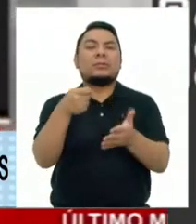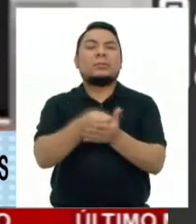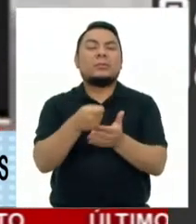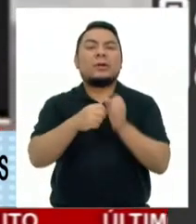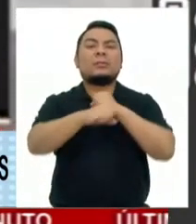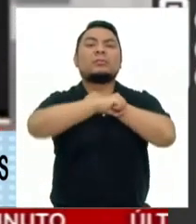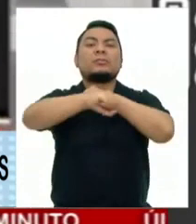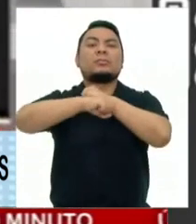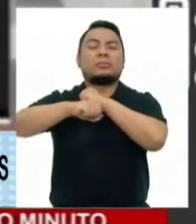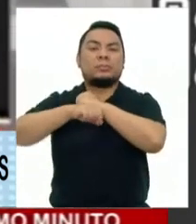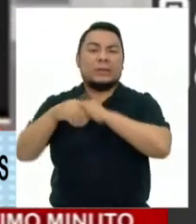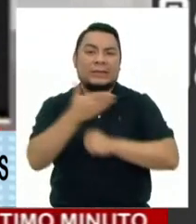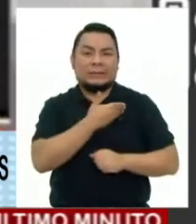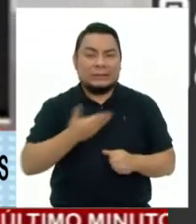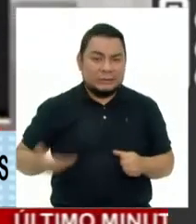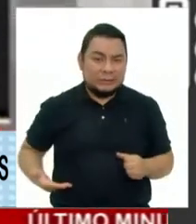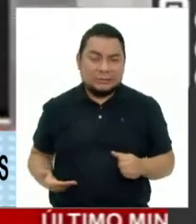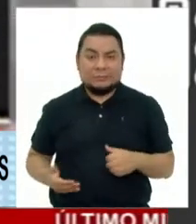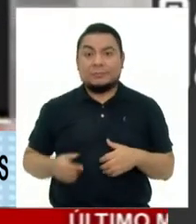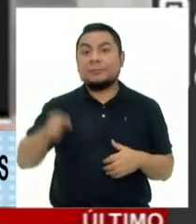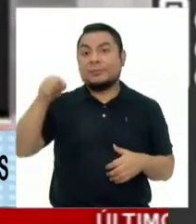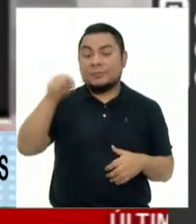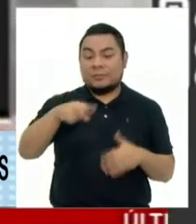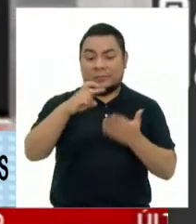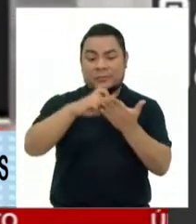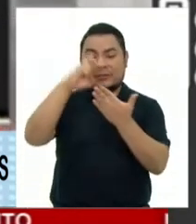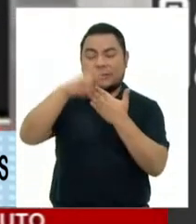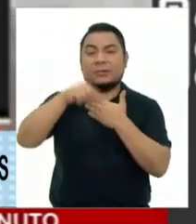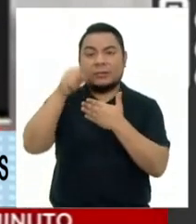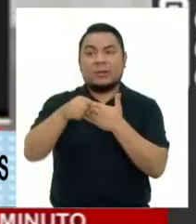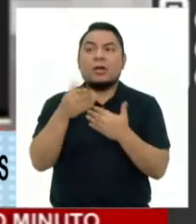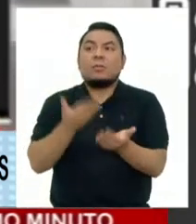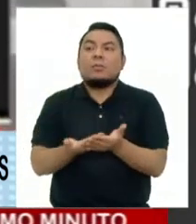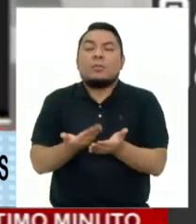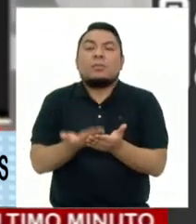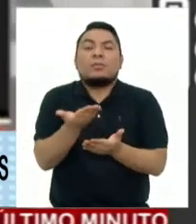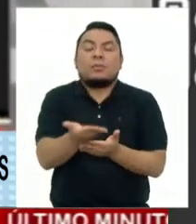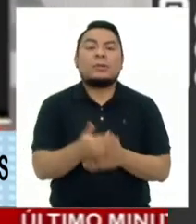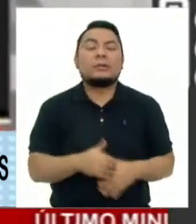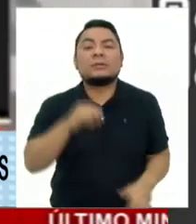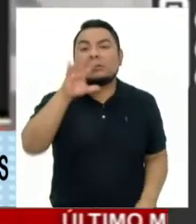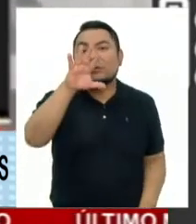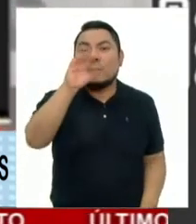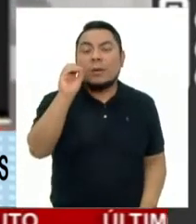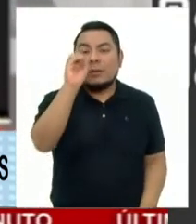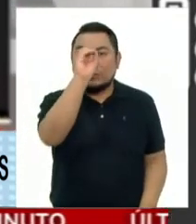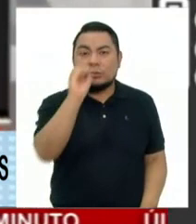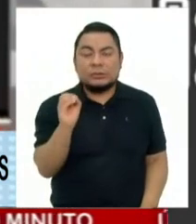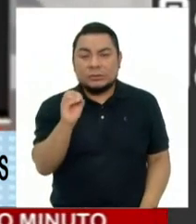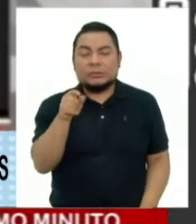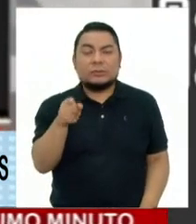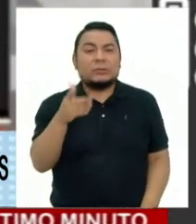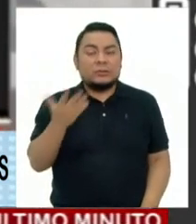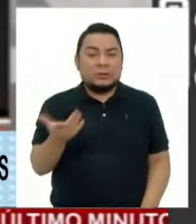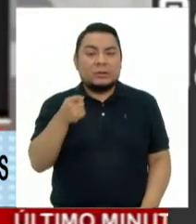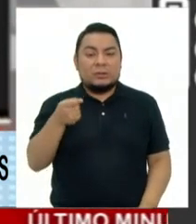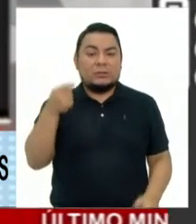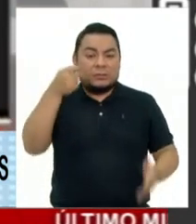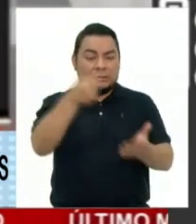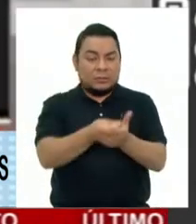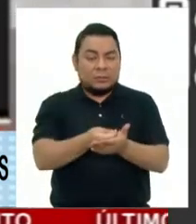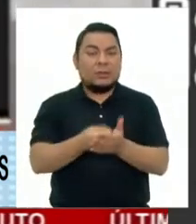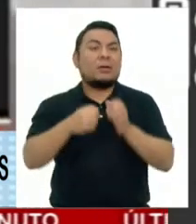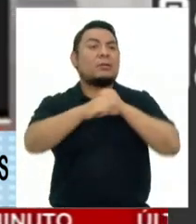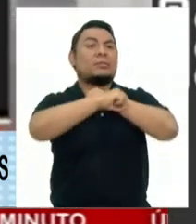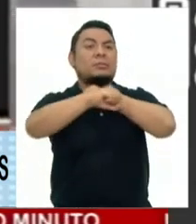publicidad estatal. Este proyecto propone que el 50% de lo destinado a